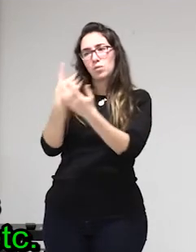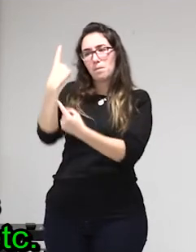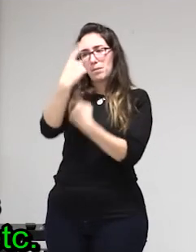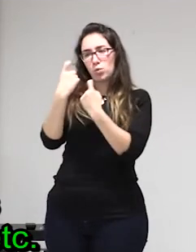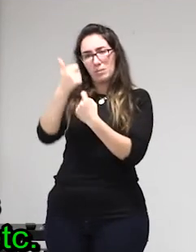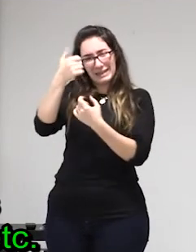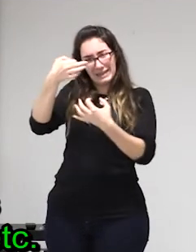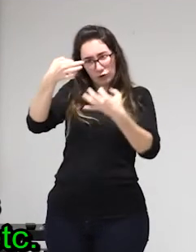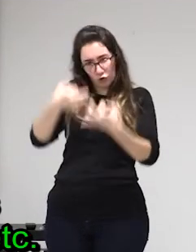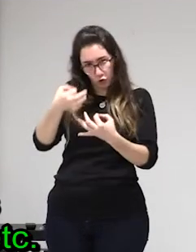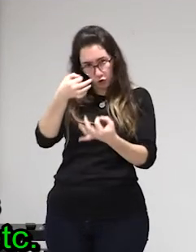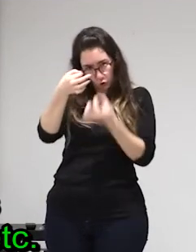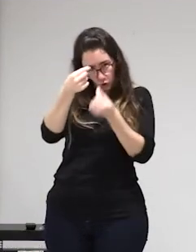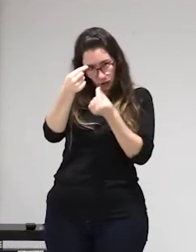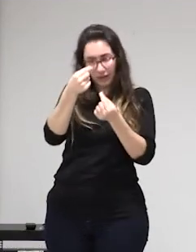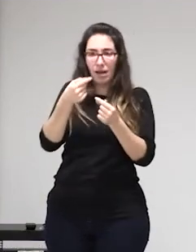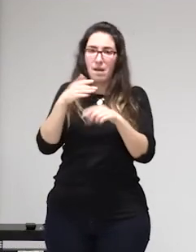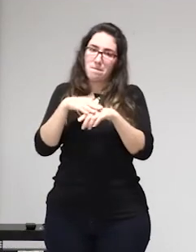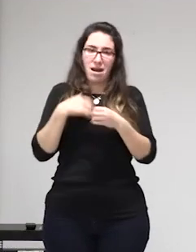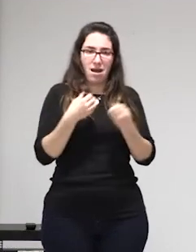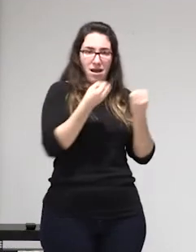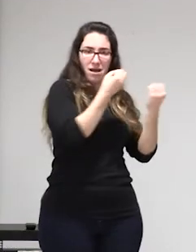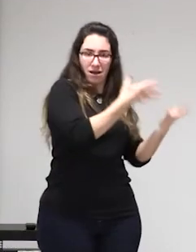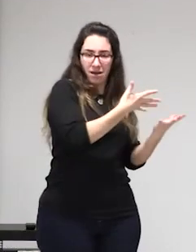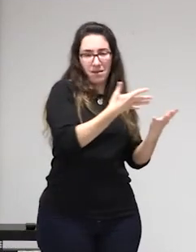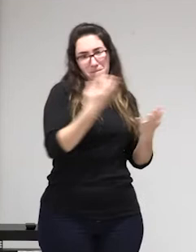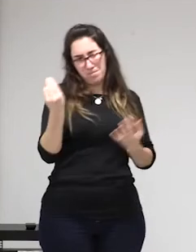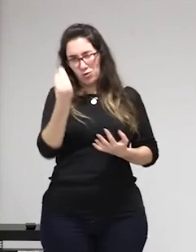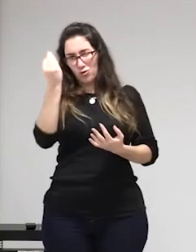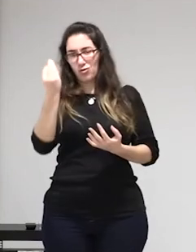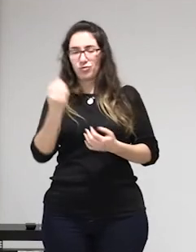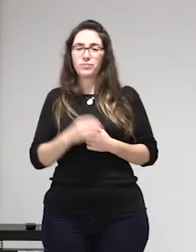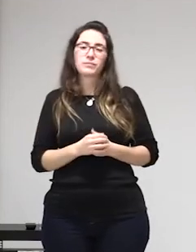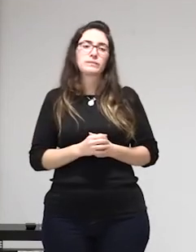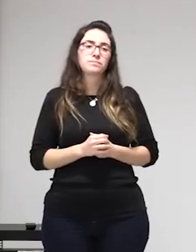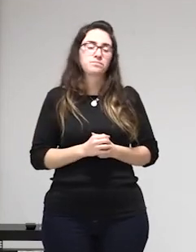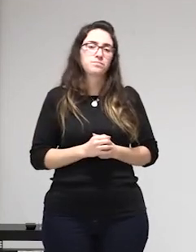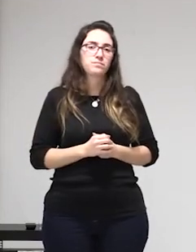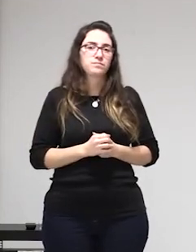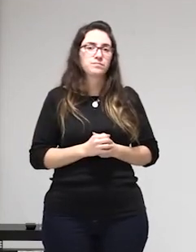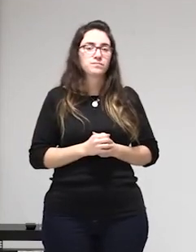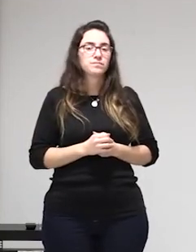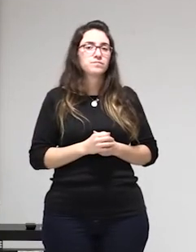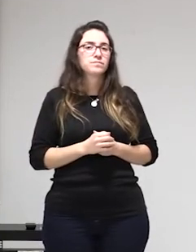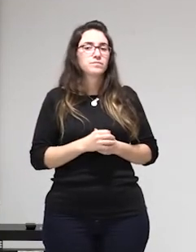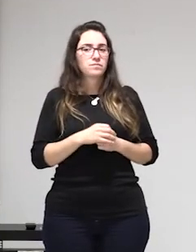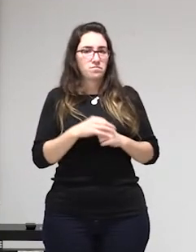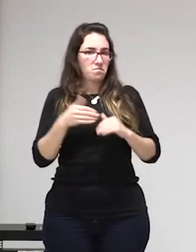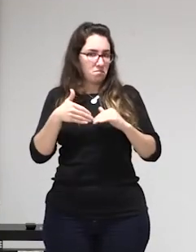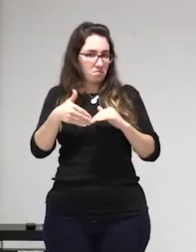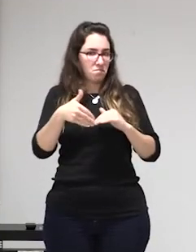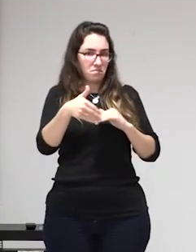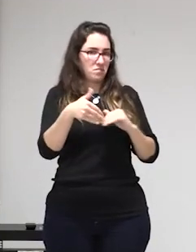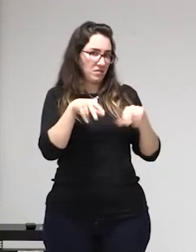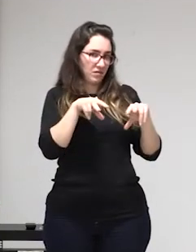precarias clandestinas etc lo que si que hay que hacer es poner unos límites obviamente a los hombres